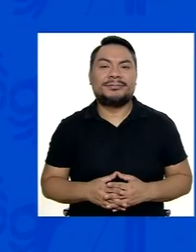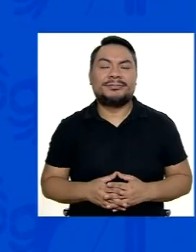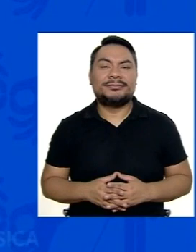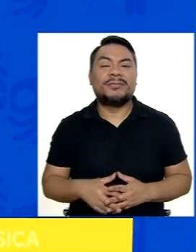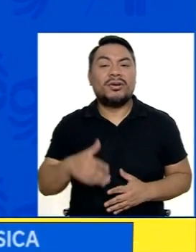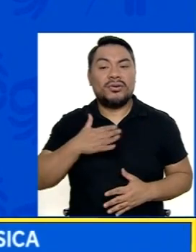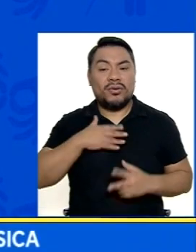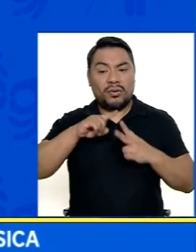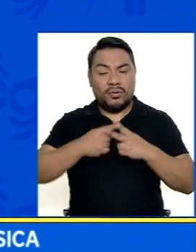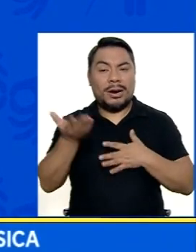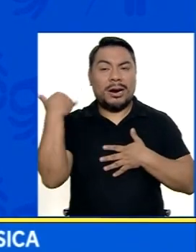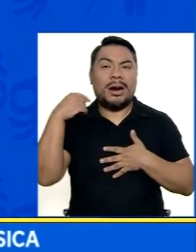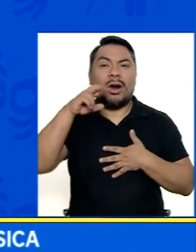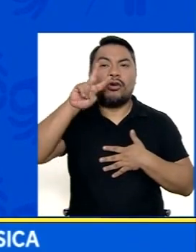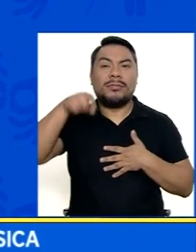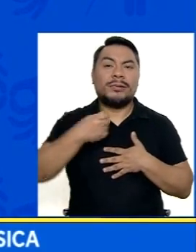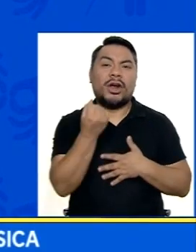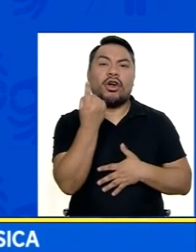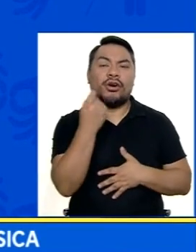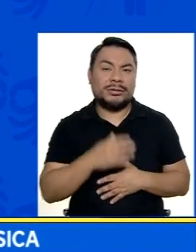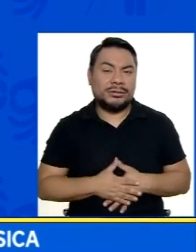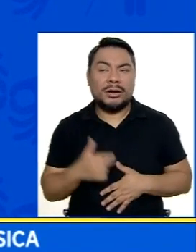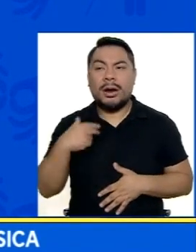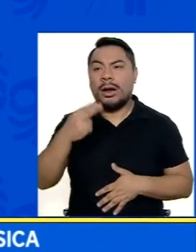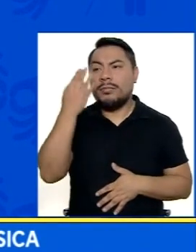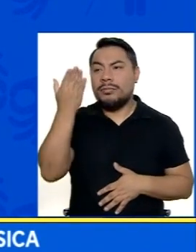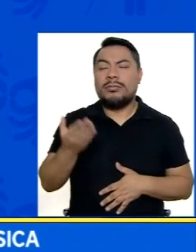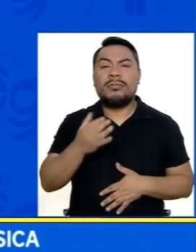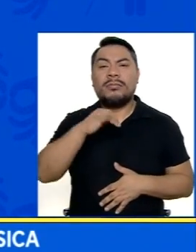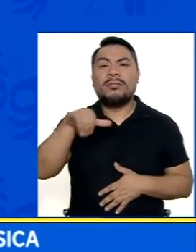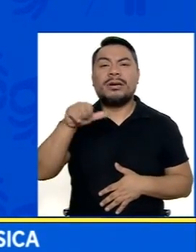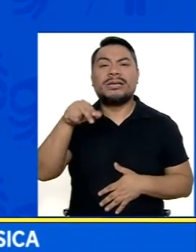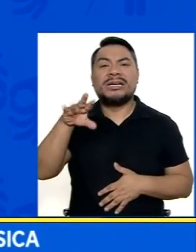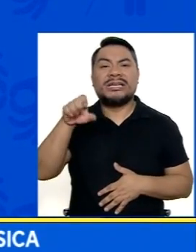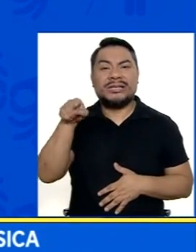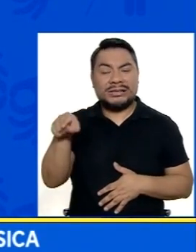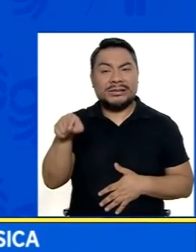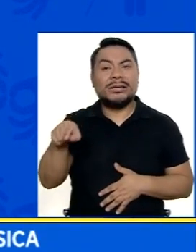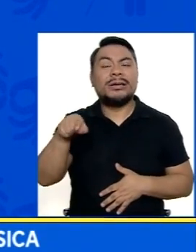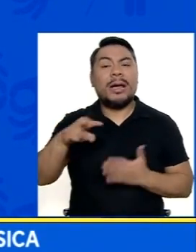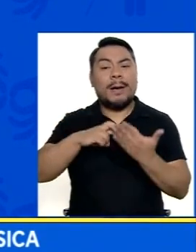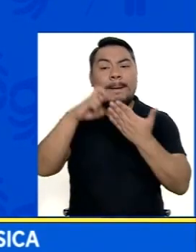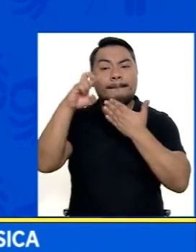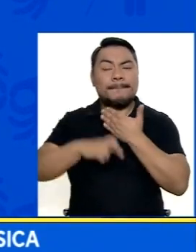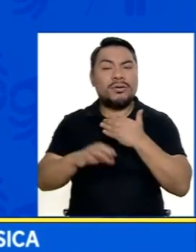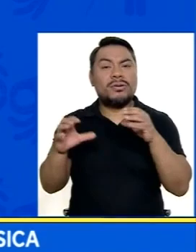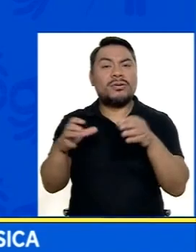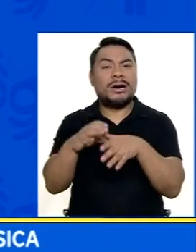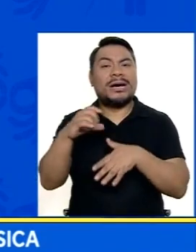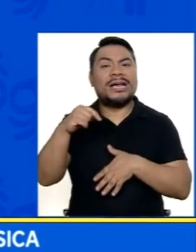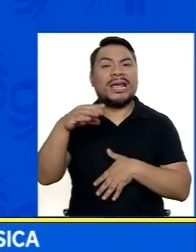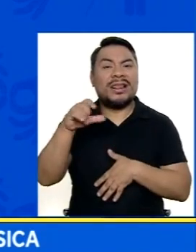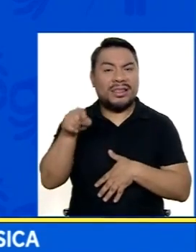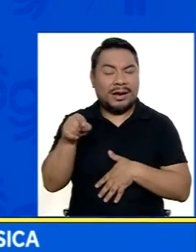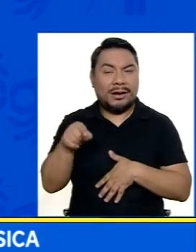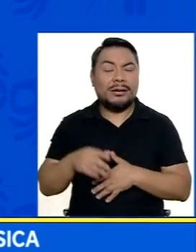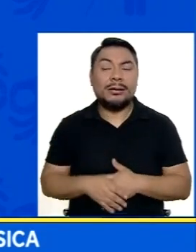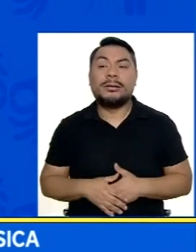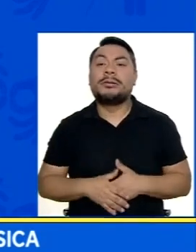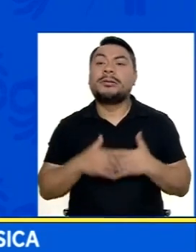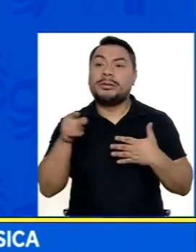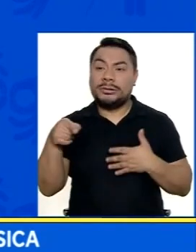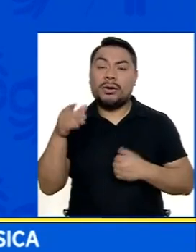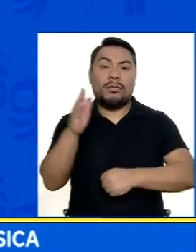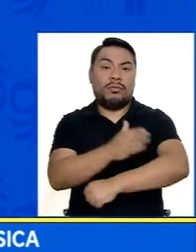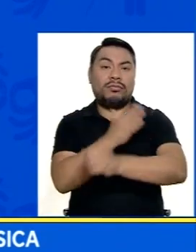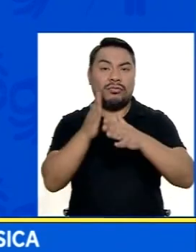Yo comencé En el 2011 Con el profesor Jesús Dudán Donde creó Proyecto Magenta Donde allí